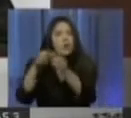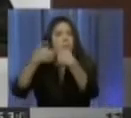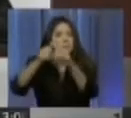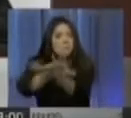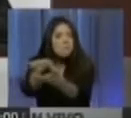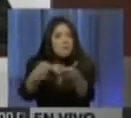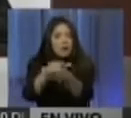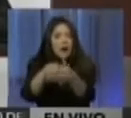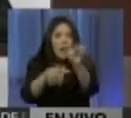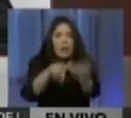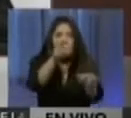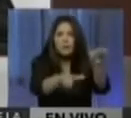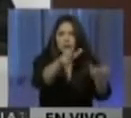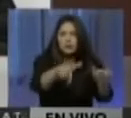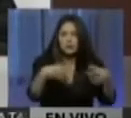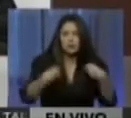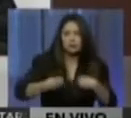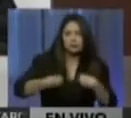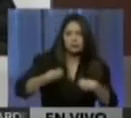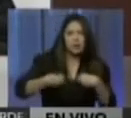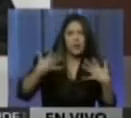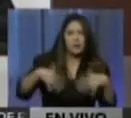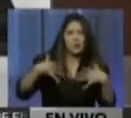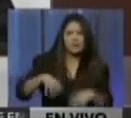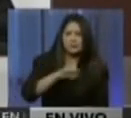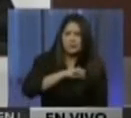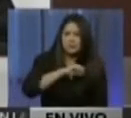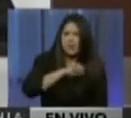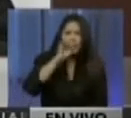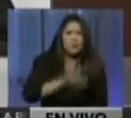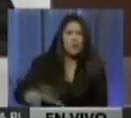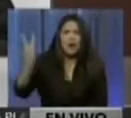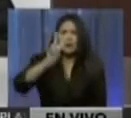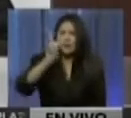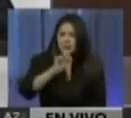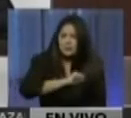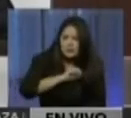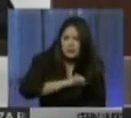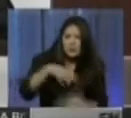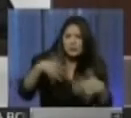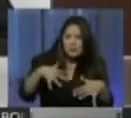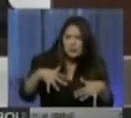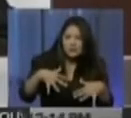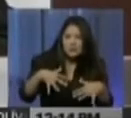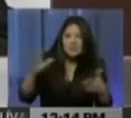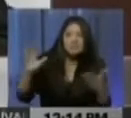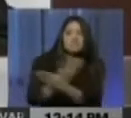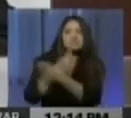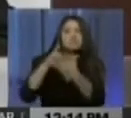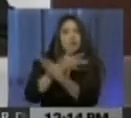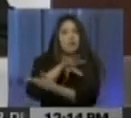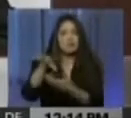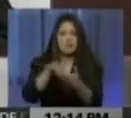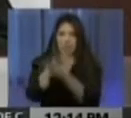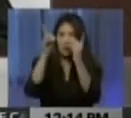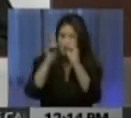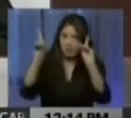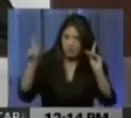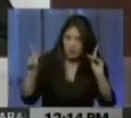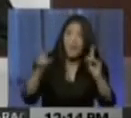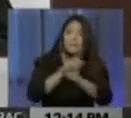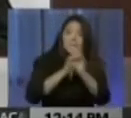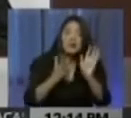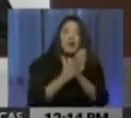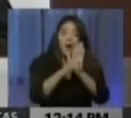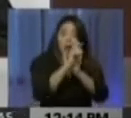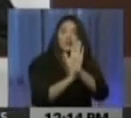causar zozobra, elevar los niveles de terror en el país y esquivar las vías democráticas establecidas en la constitución de